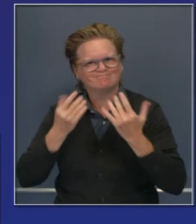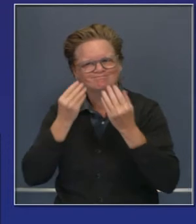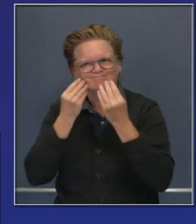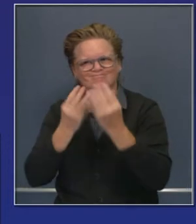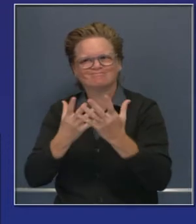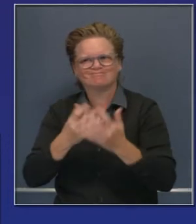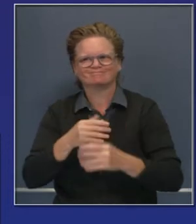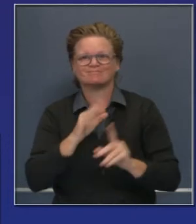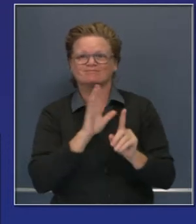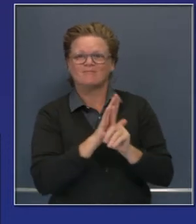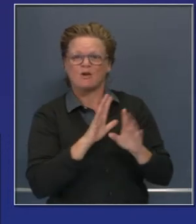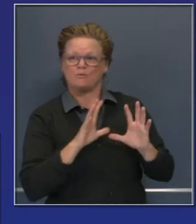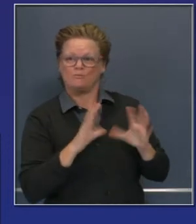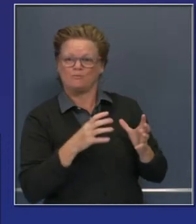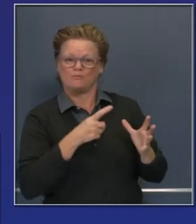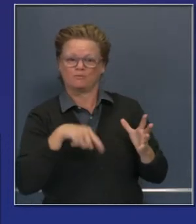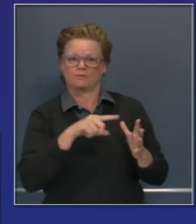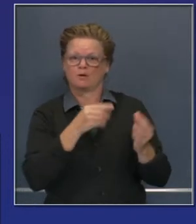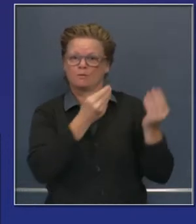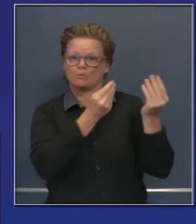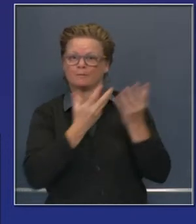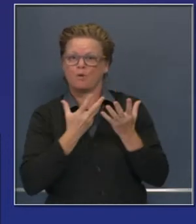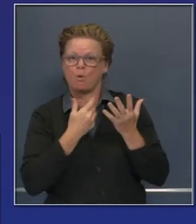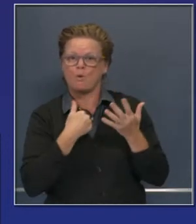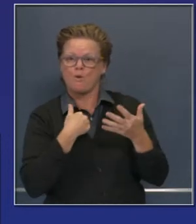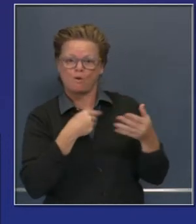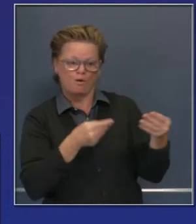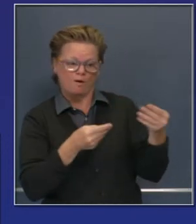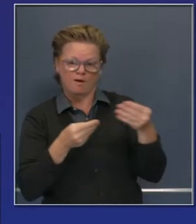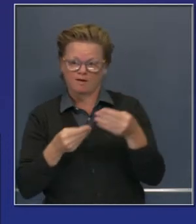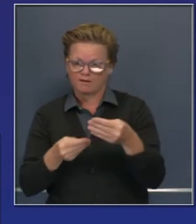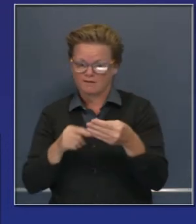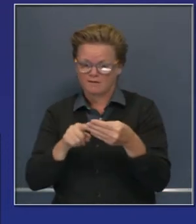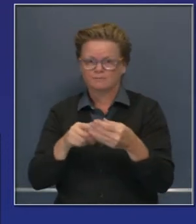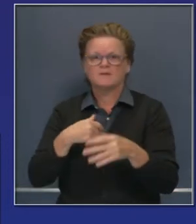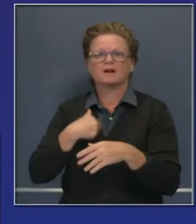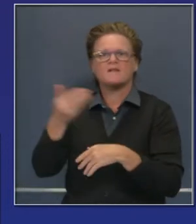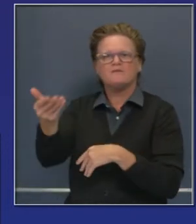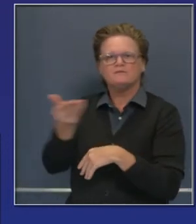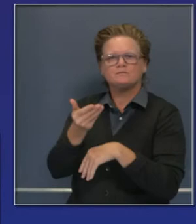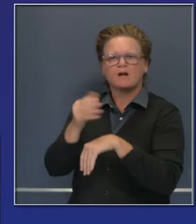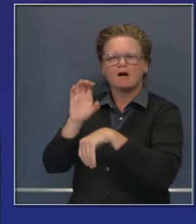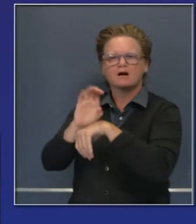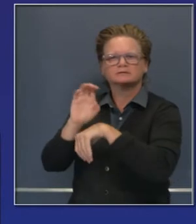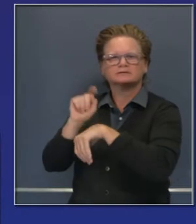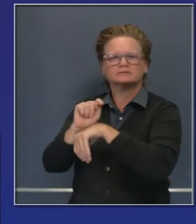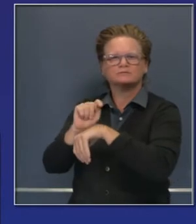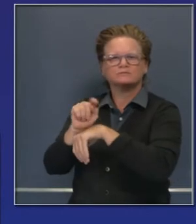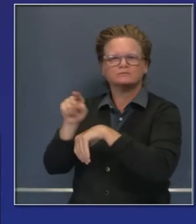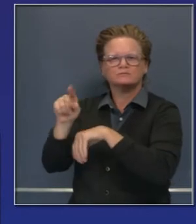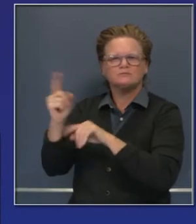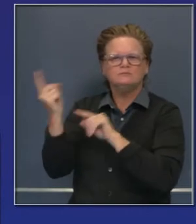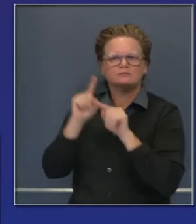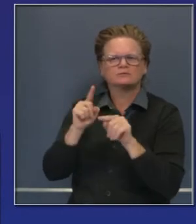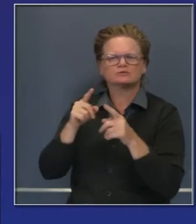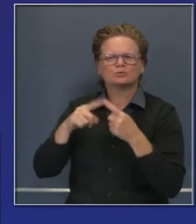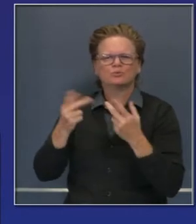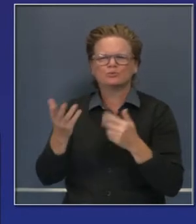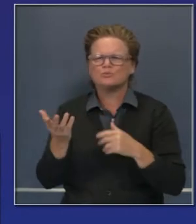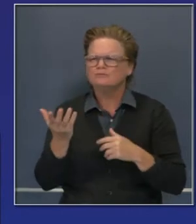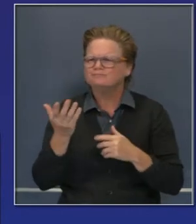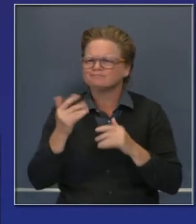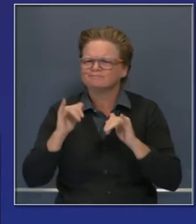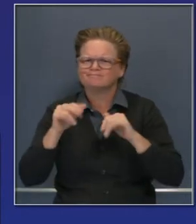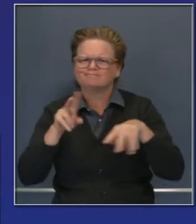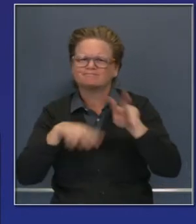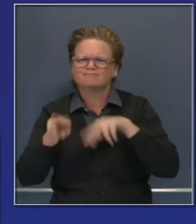solo son el reporte del equipo de intervención. También de un consultor que consultamos. El reporte del consultor y la respuesta de ADDI